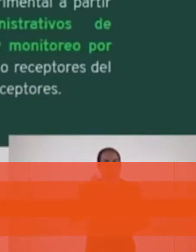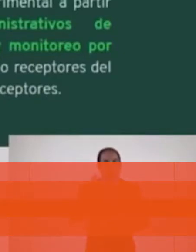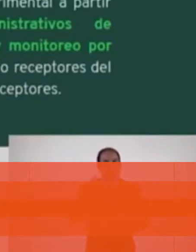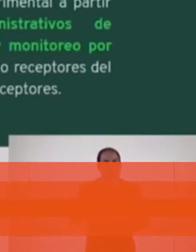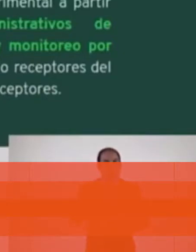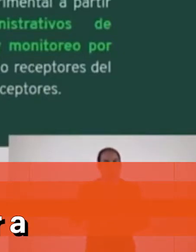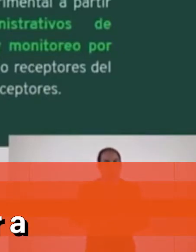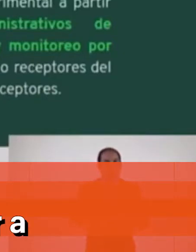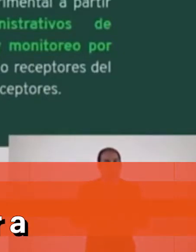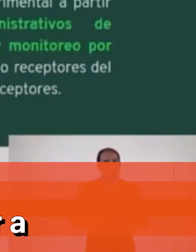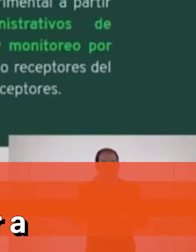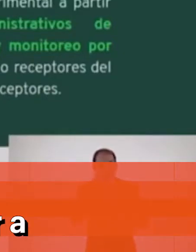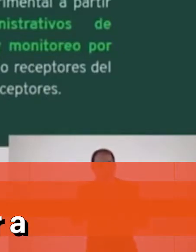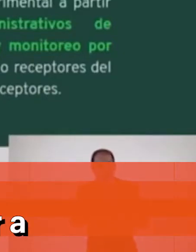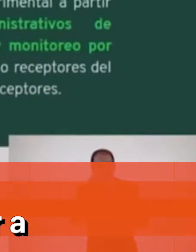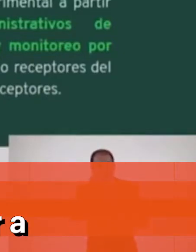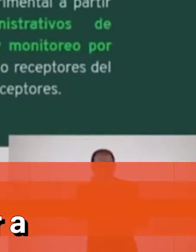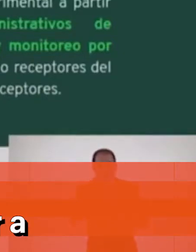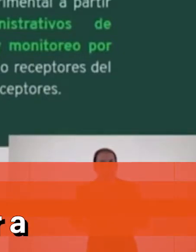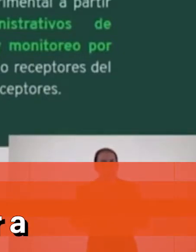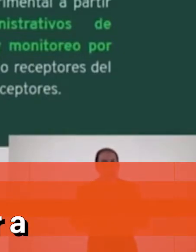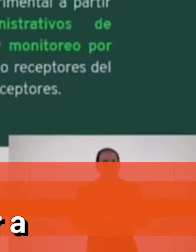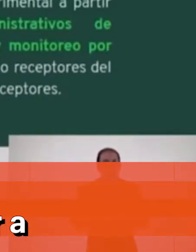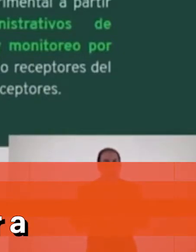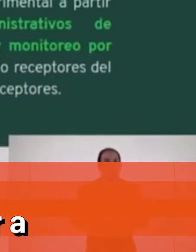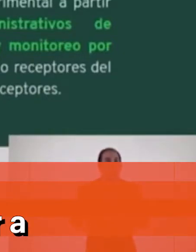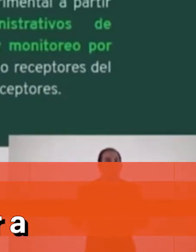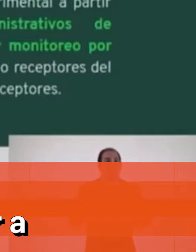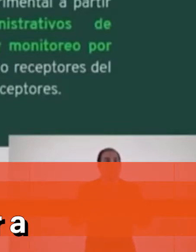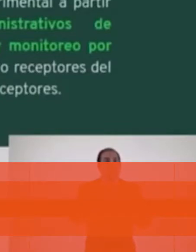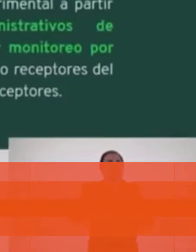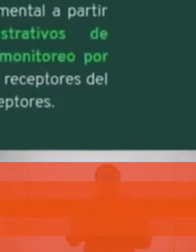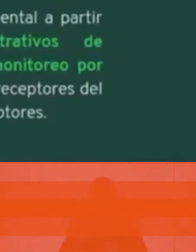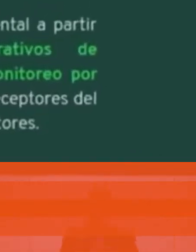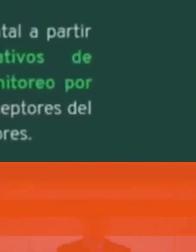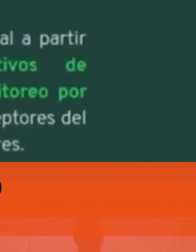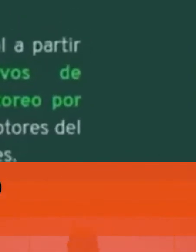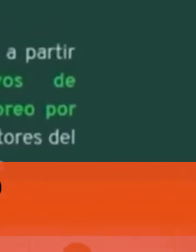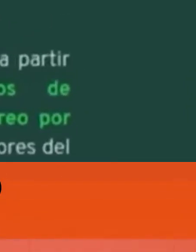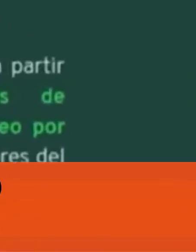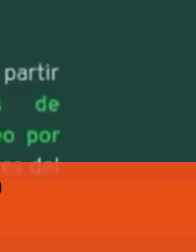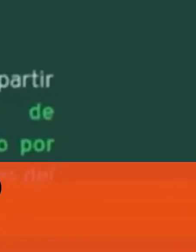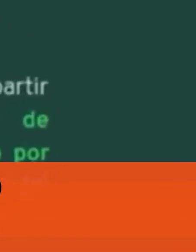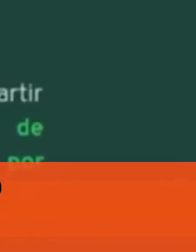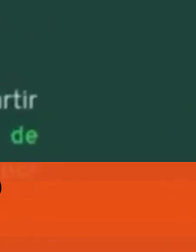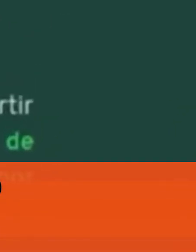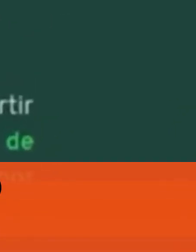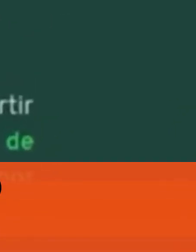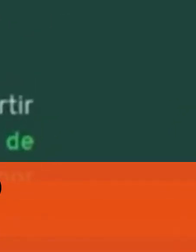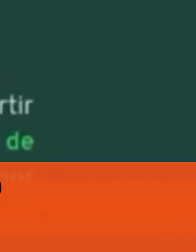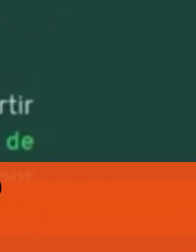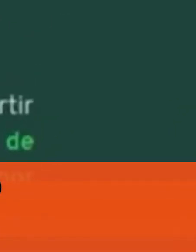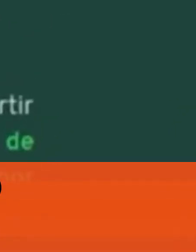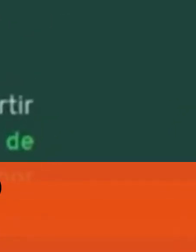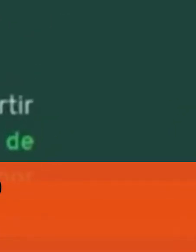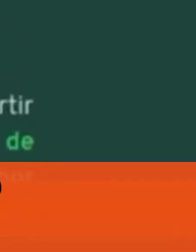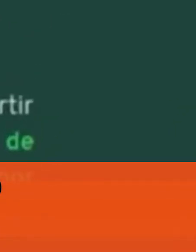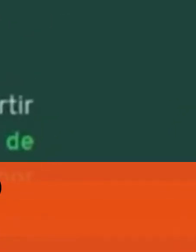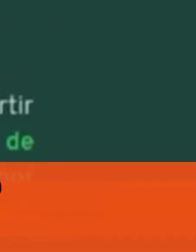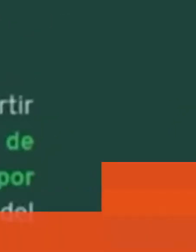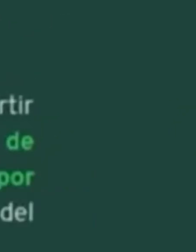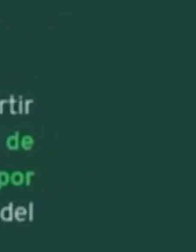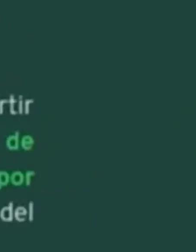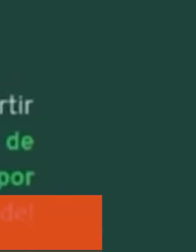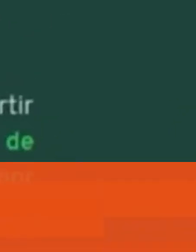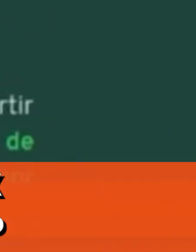observaciones, es decir, de personas que recibieron o no recibieron el kit, pues lo que